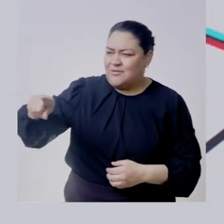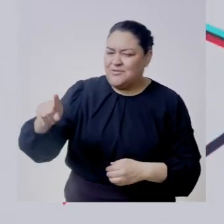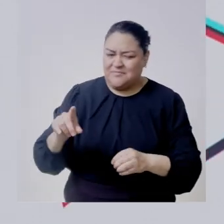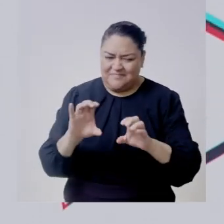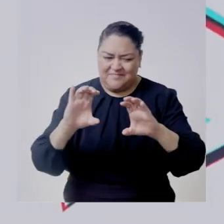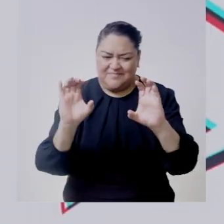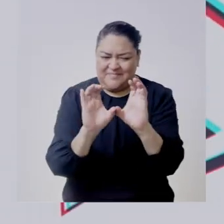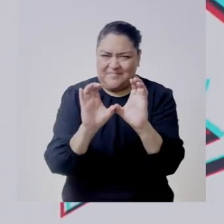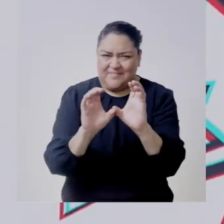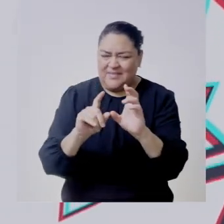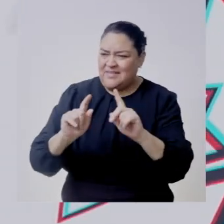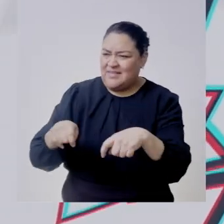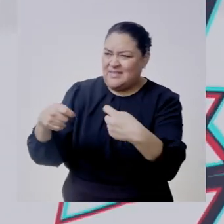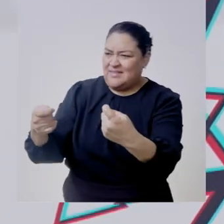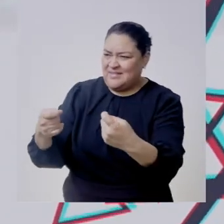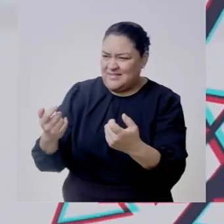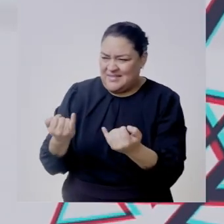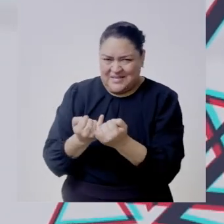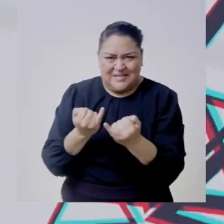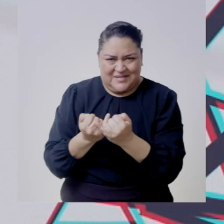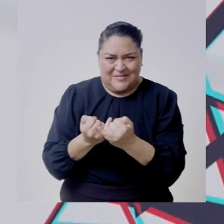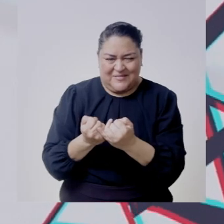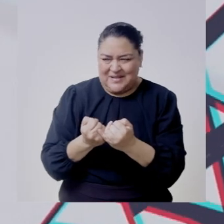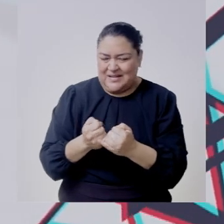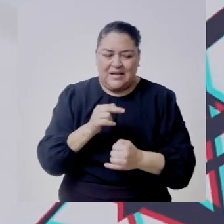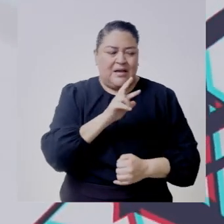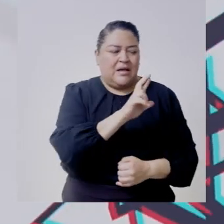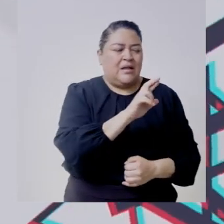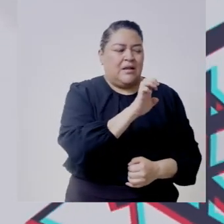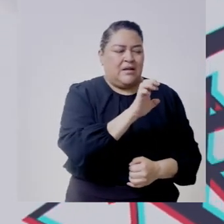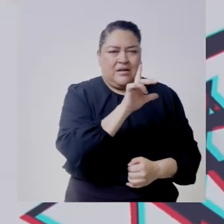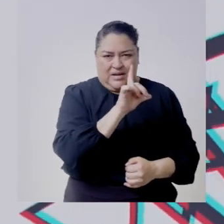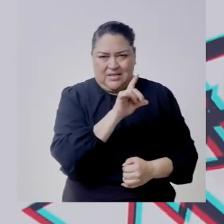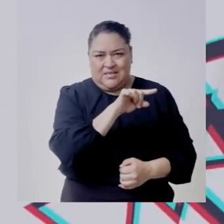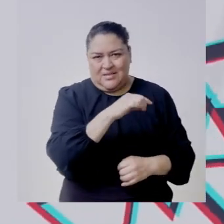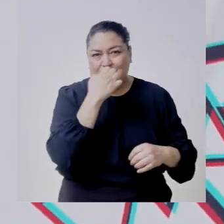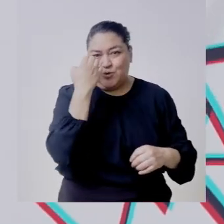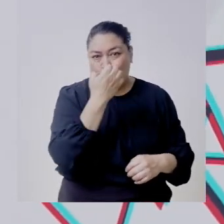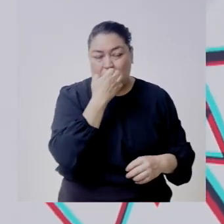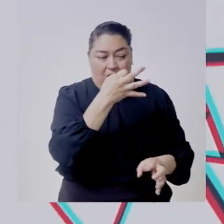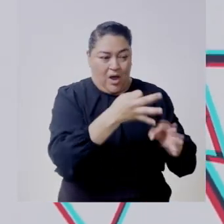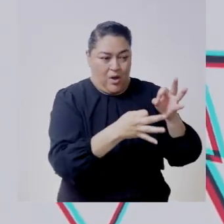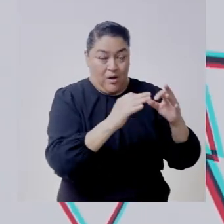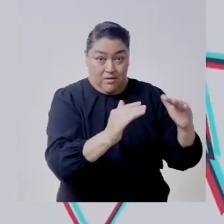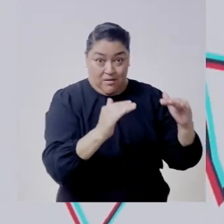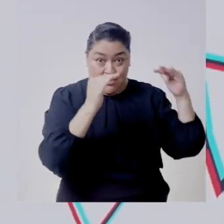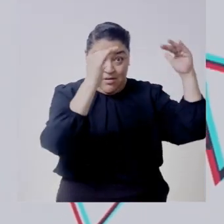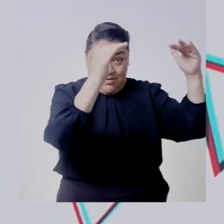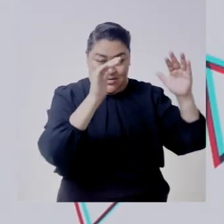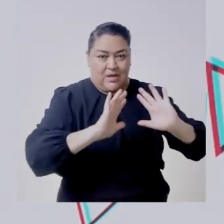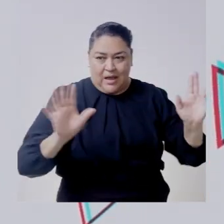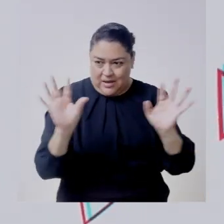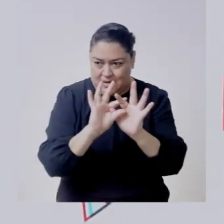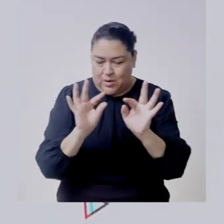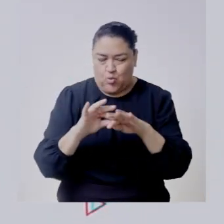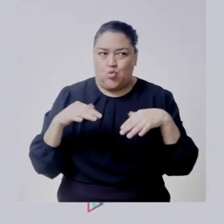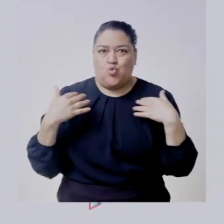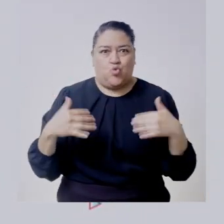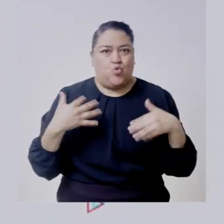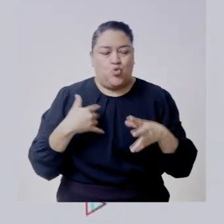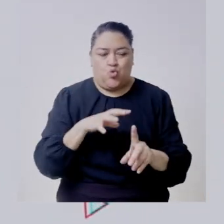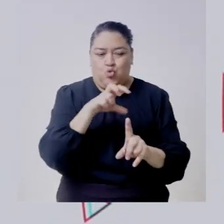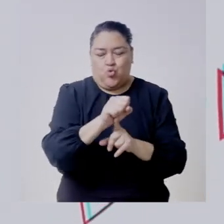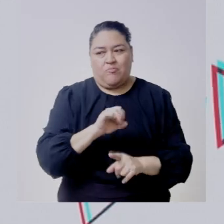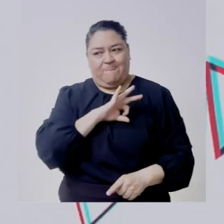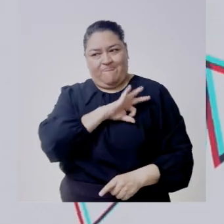certificación que te otorgó en este caso la red iberoamericana de escuelas judiciales eso ya nos queda claro que también es